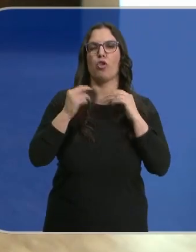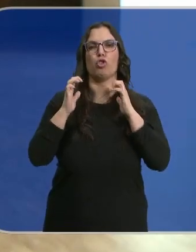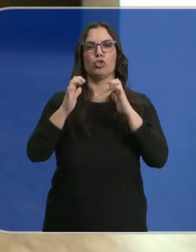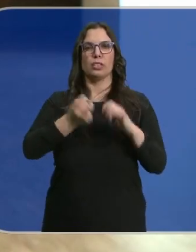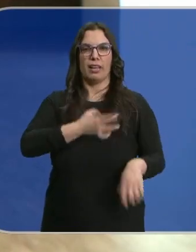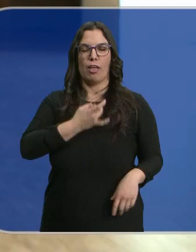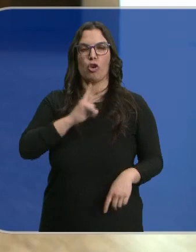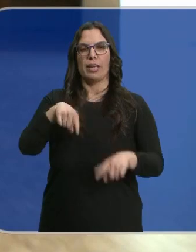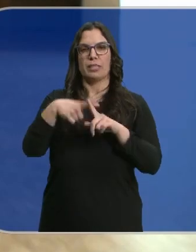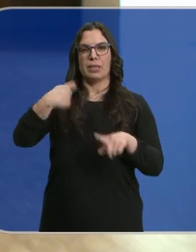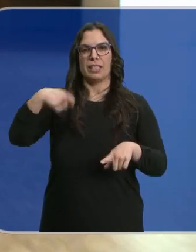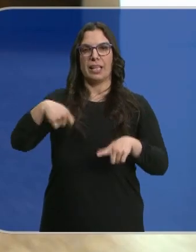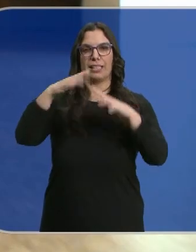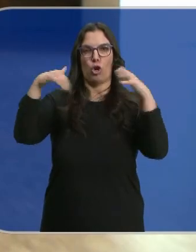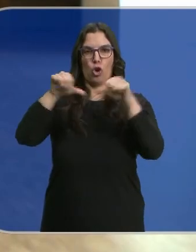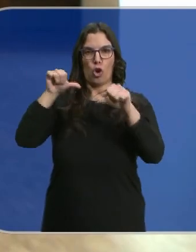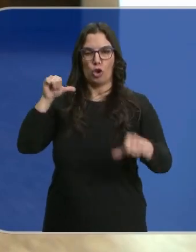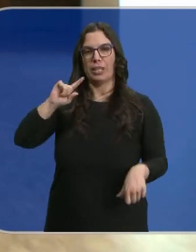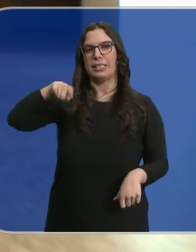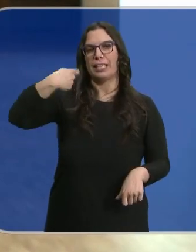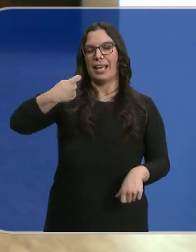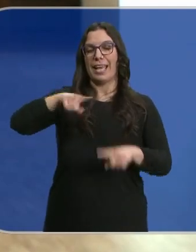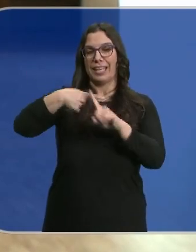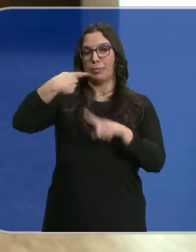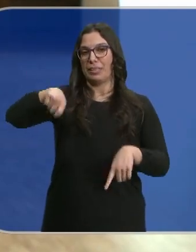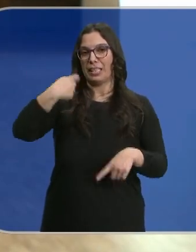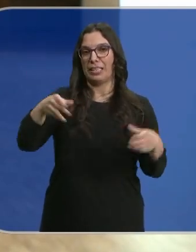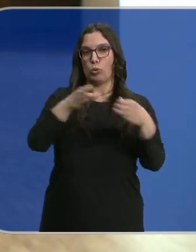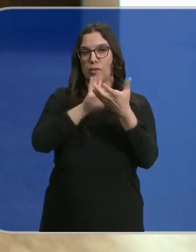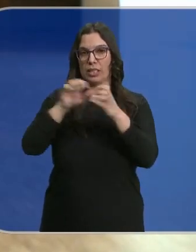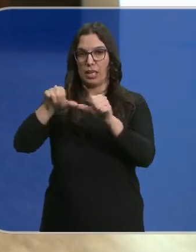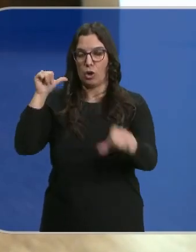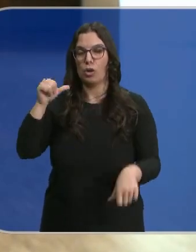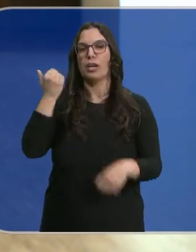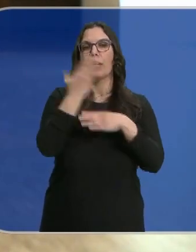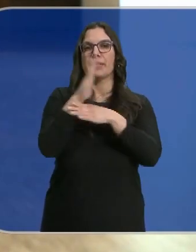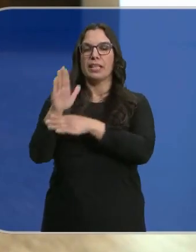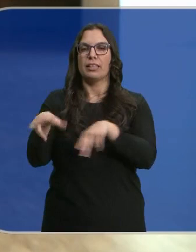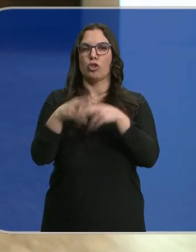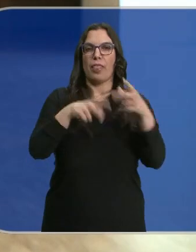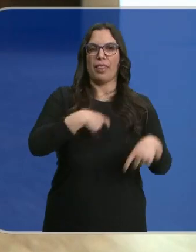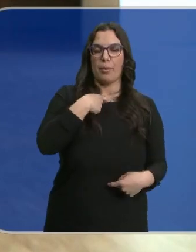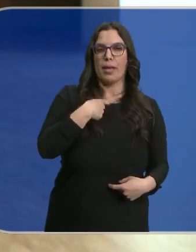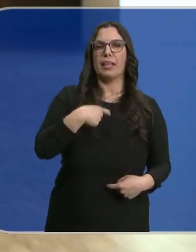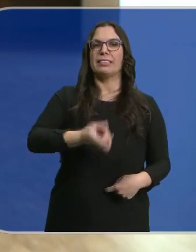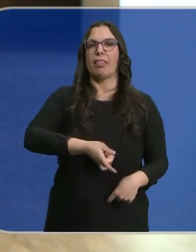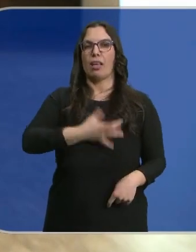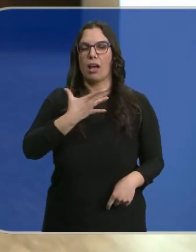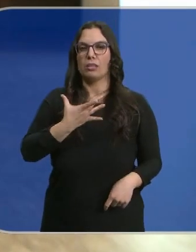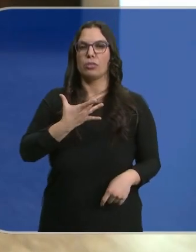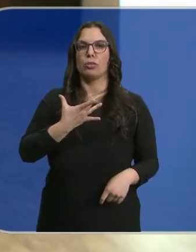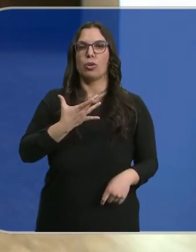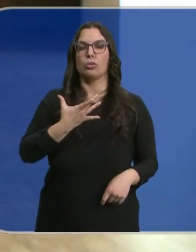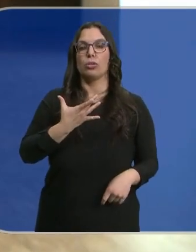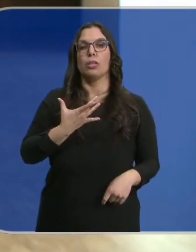senadores también expresidentes de las Cortes, expresidentes de la Junta de Castilla y León, representantes de la sociedad civil, los sindicatos